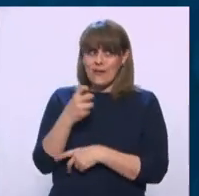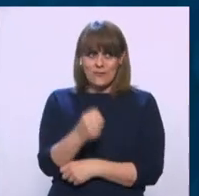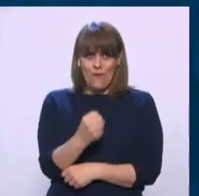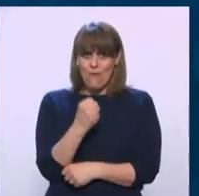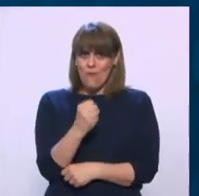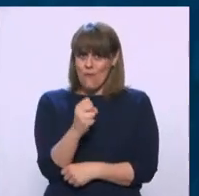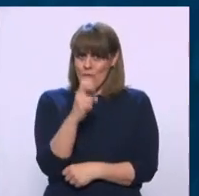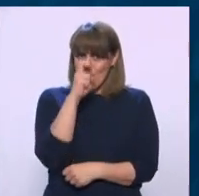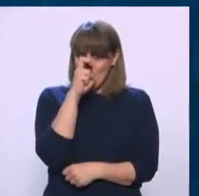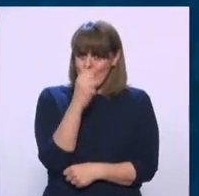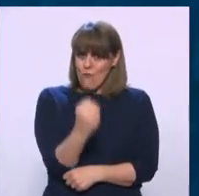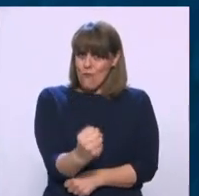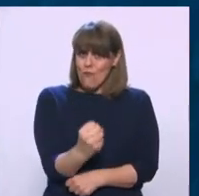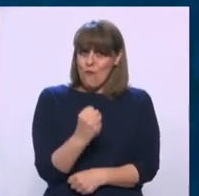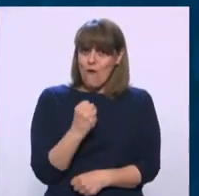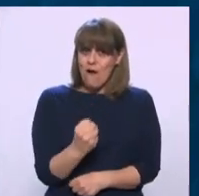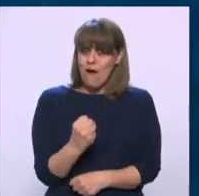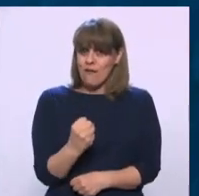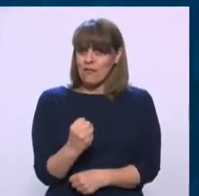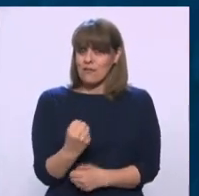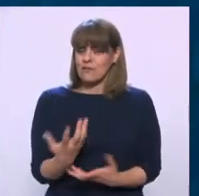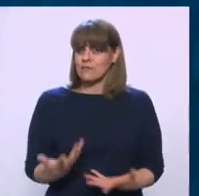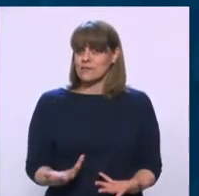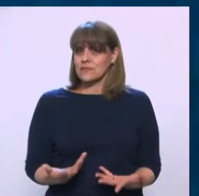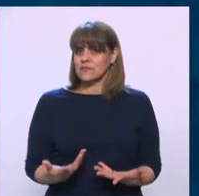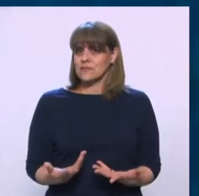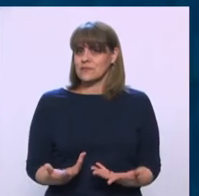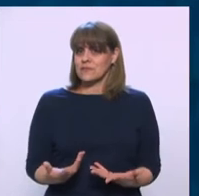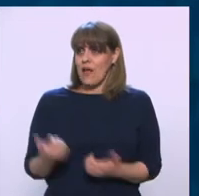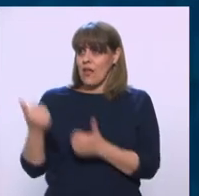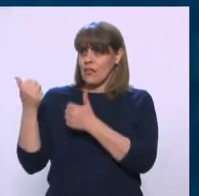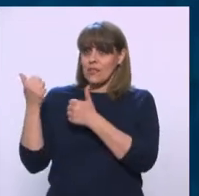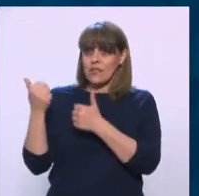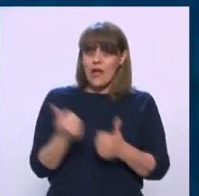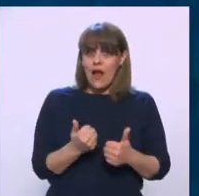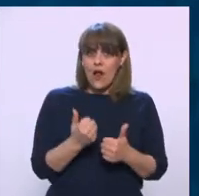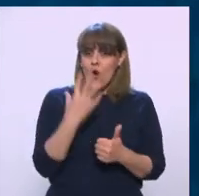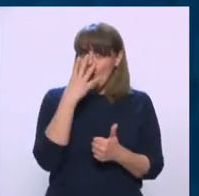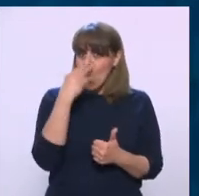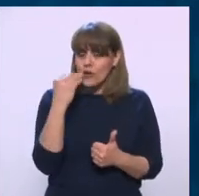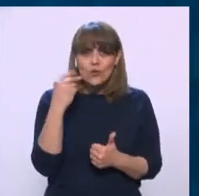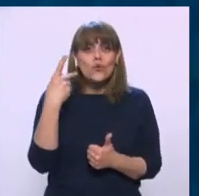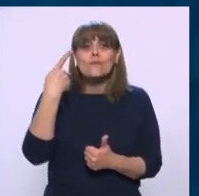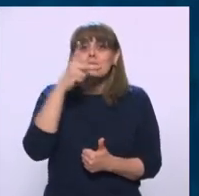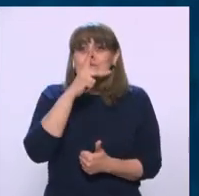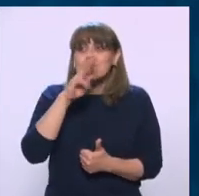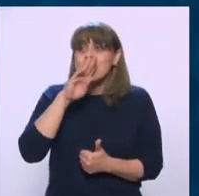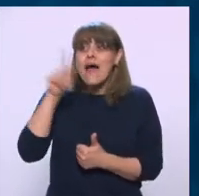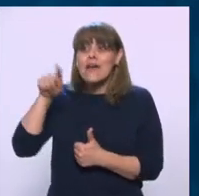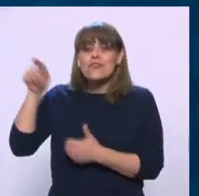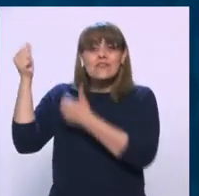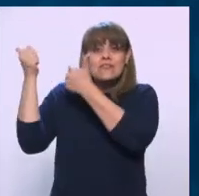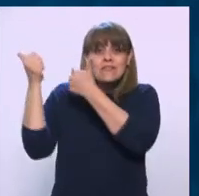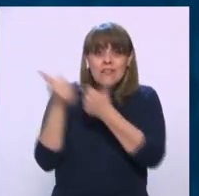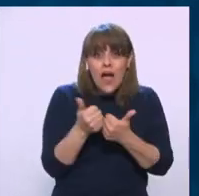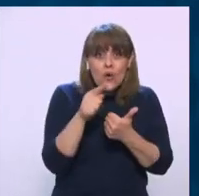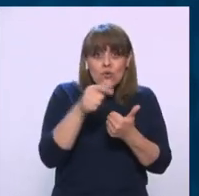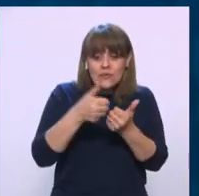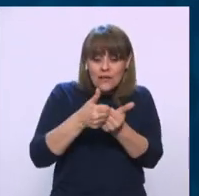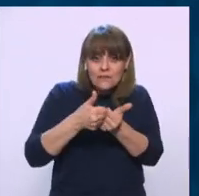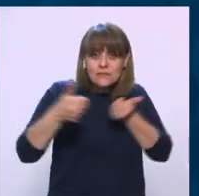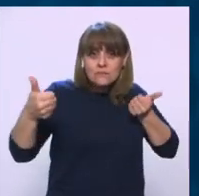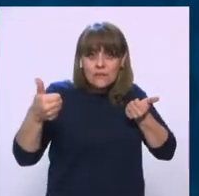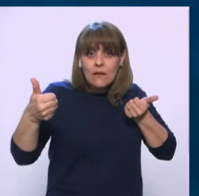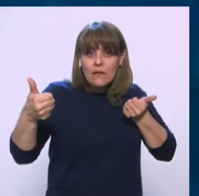fuertes somos! ¿Y qué crees? No los trajeron coyotes, los trajeron sus padres. Nos separaron de sus